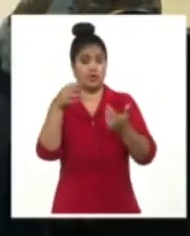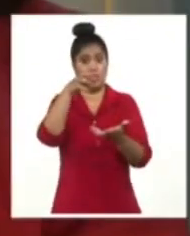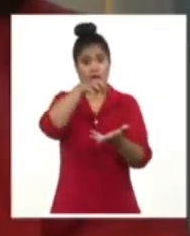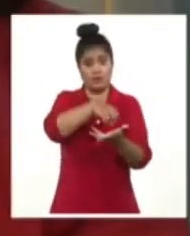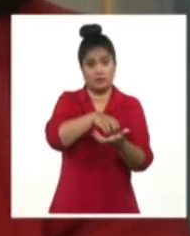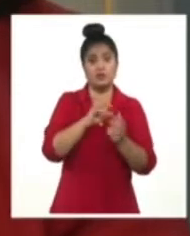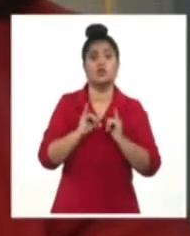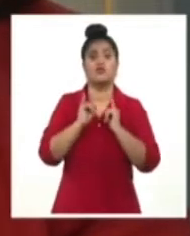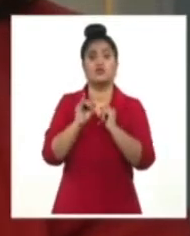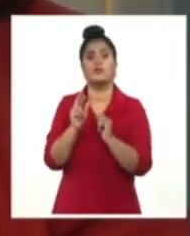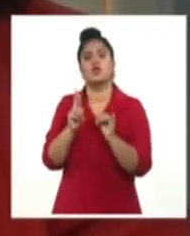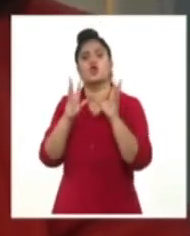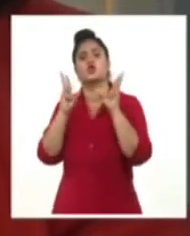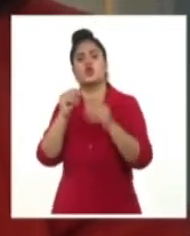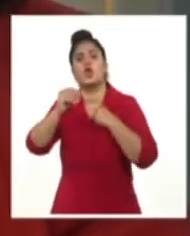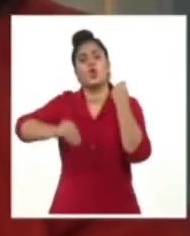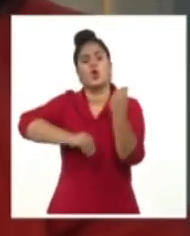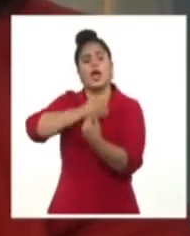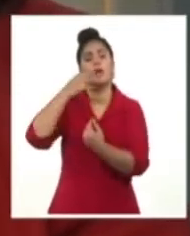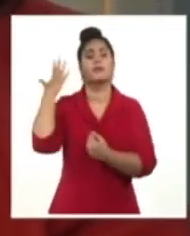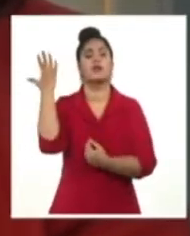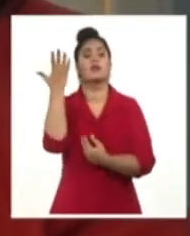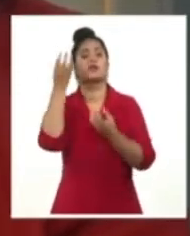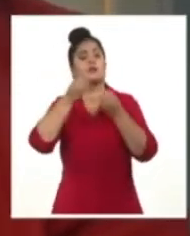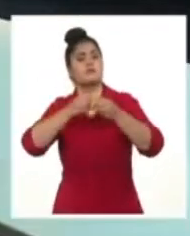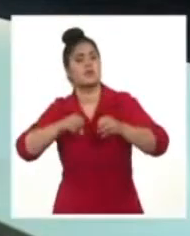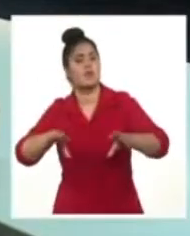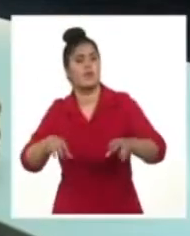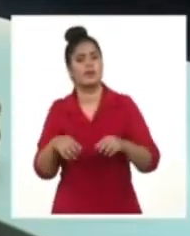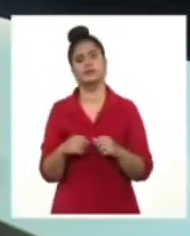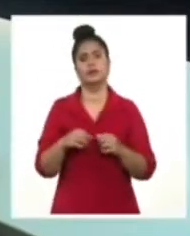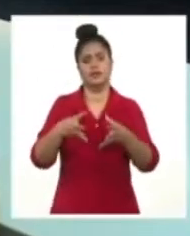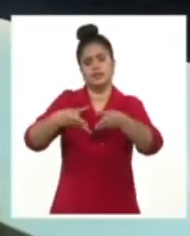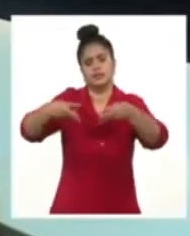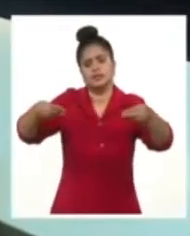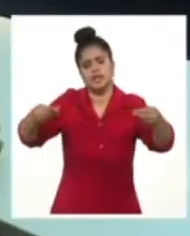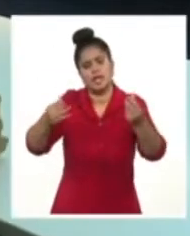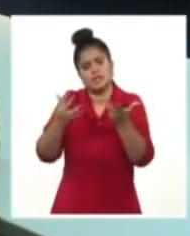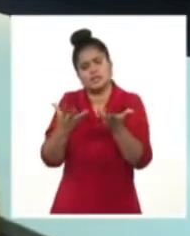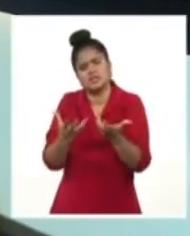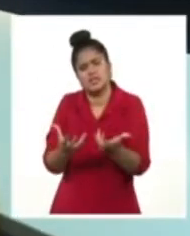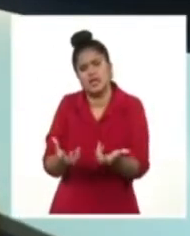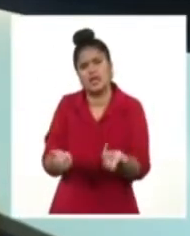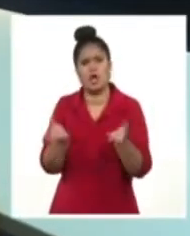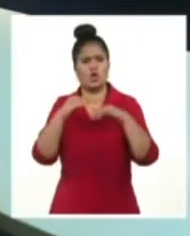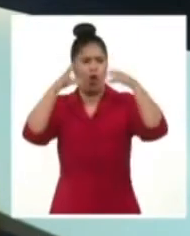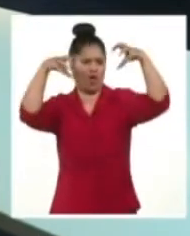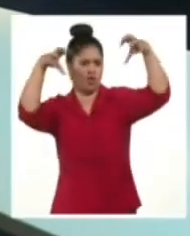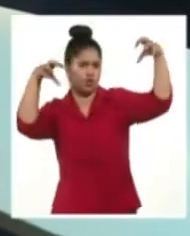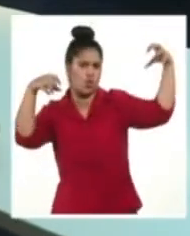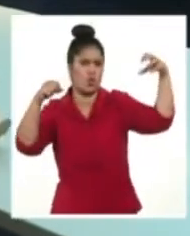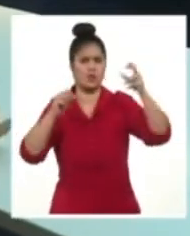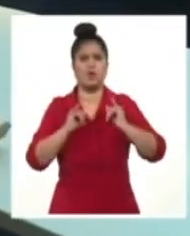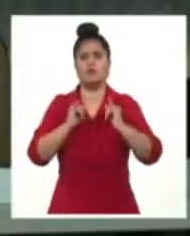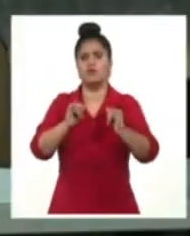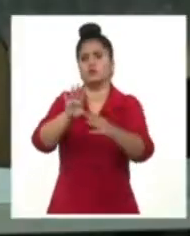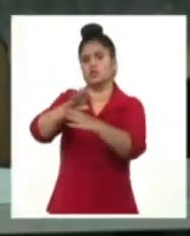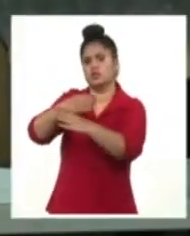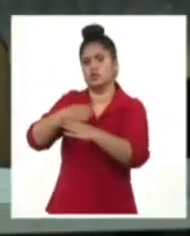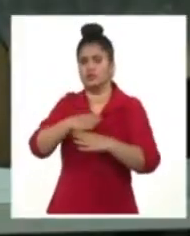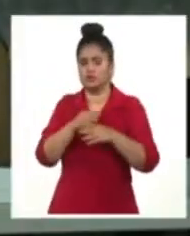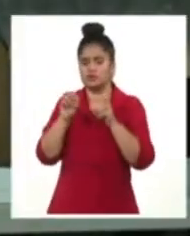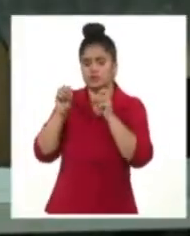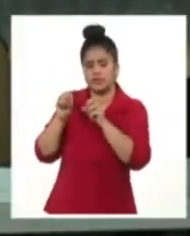cambio climático, las fuentes renovables de energía, la actividad regulatoria en los aspectos vinculados al tratamiento de los desechos